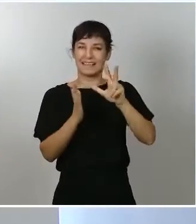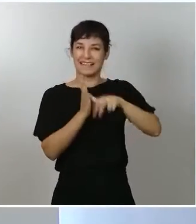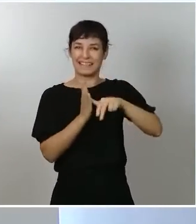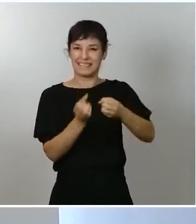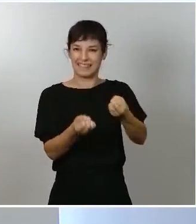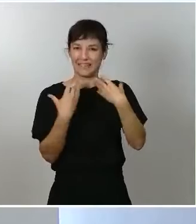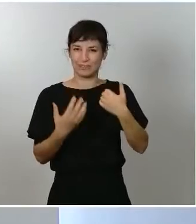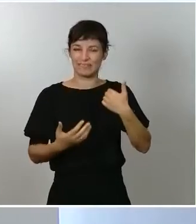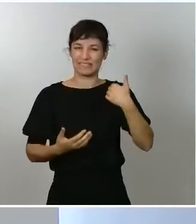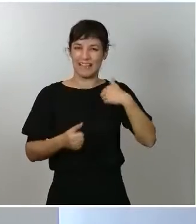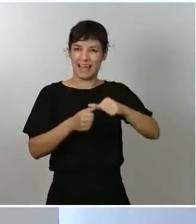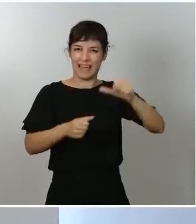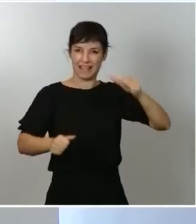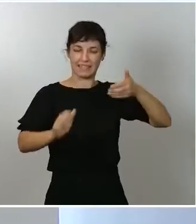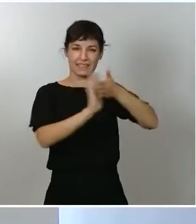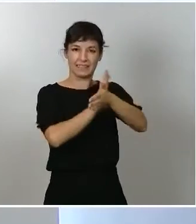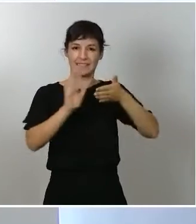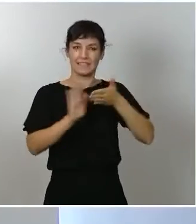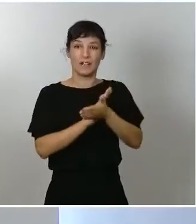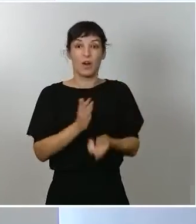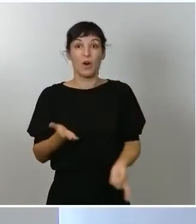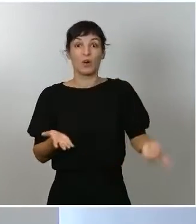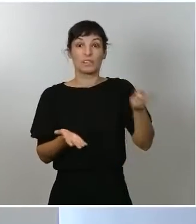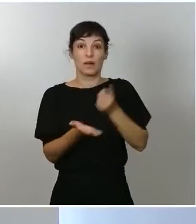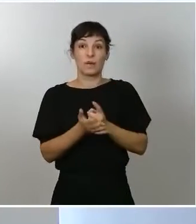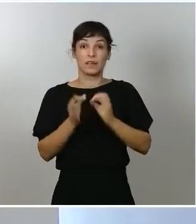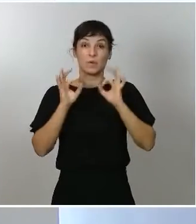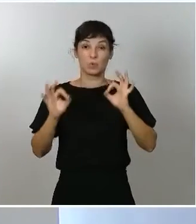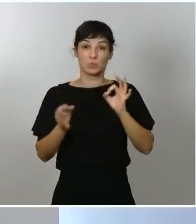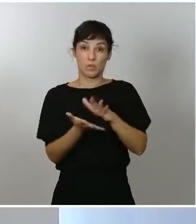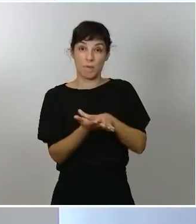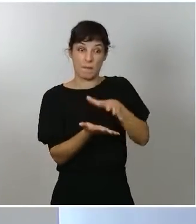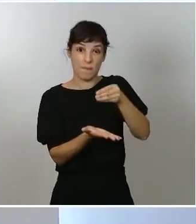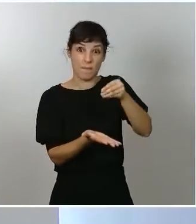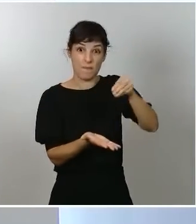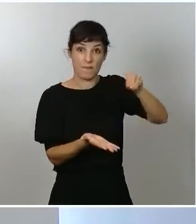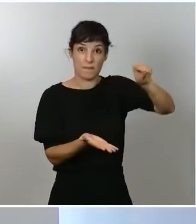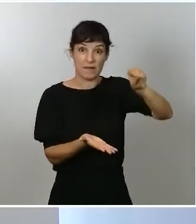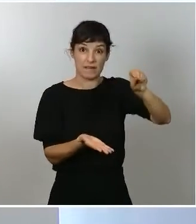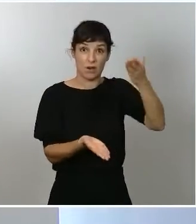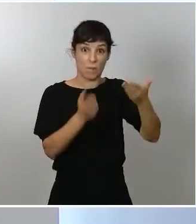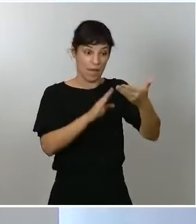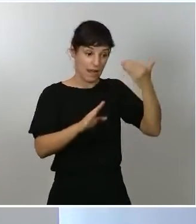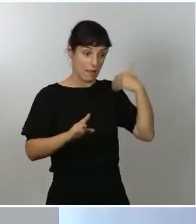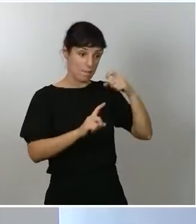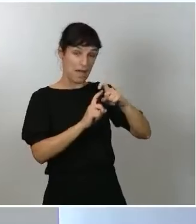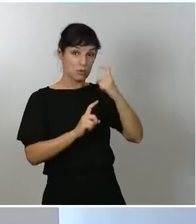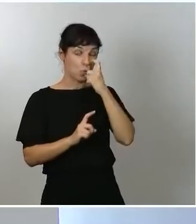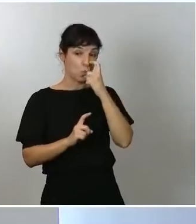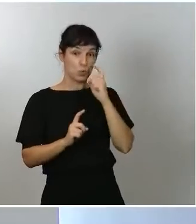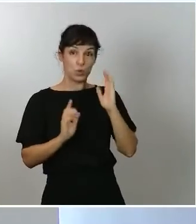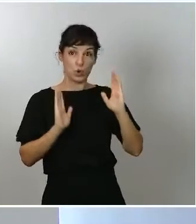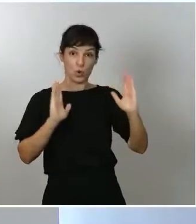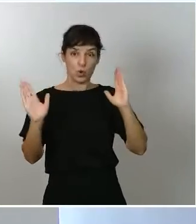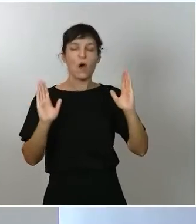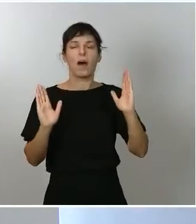desde que volvimos a estar de nuevo en una incidencia más alta de la observada en los meses de mayo y junio, cuando tuvimos mucha oportunidad